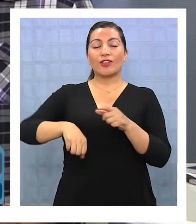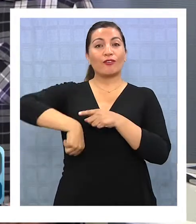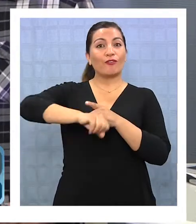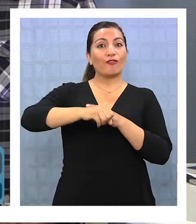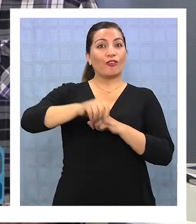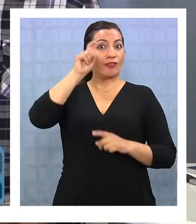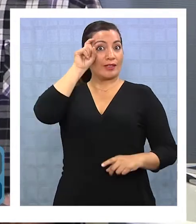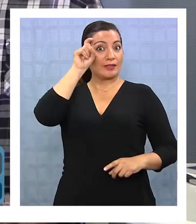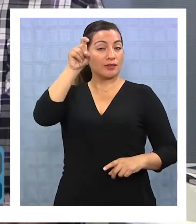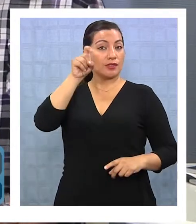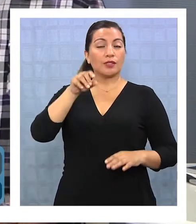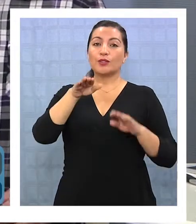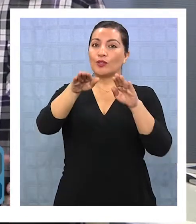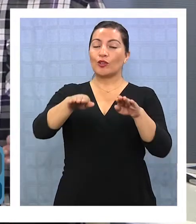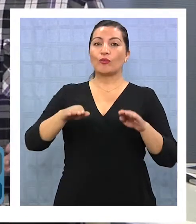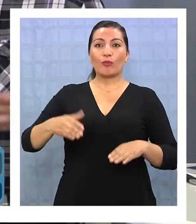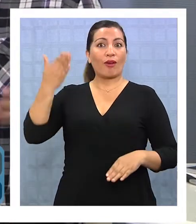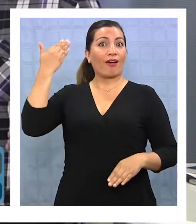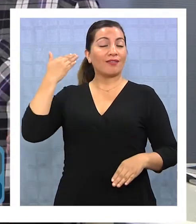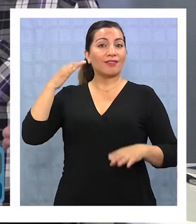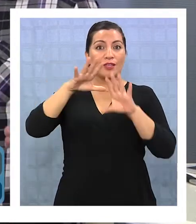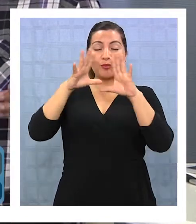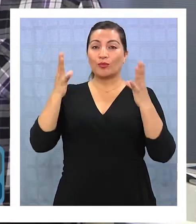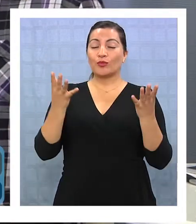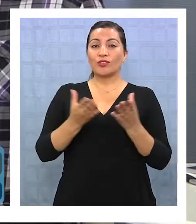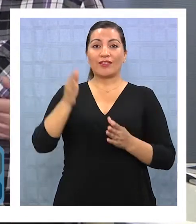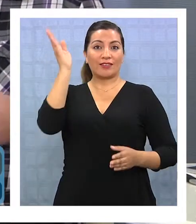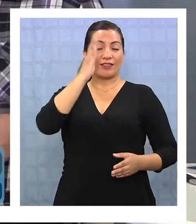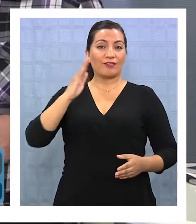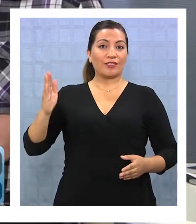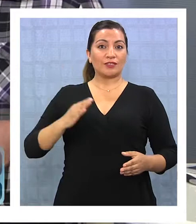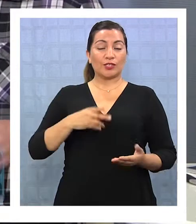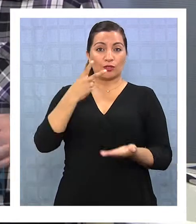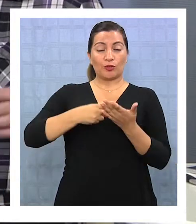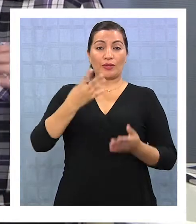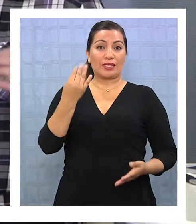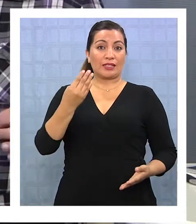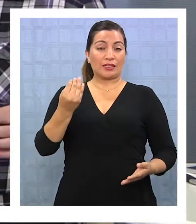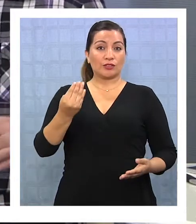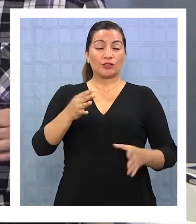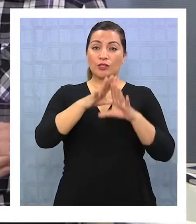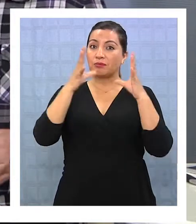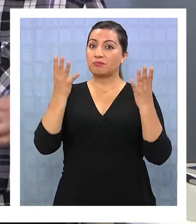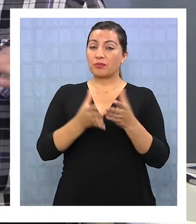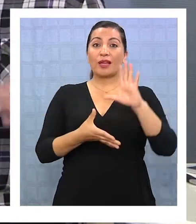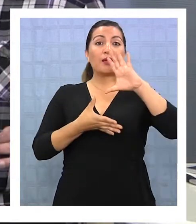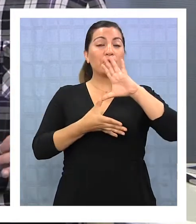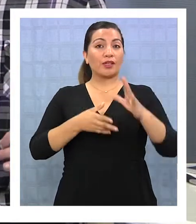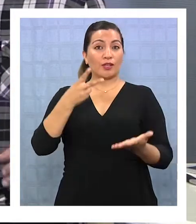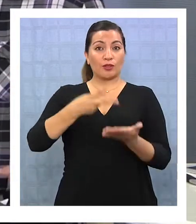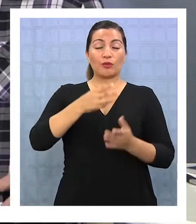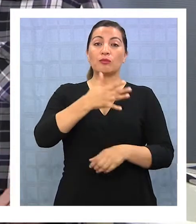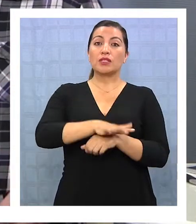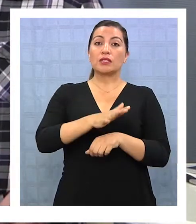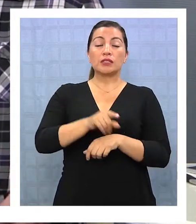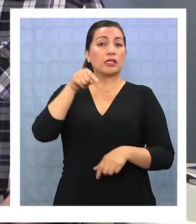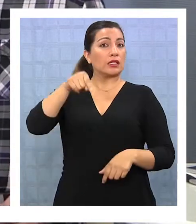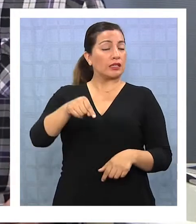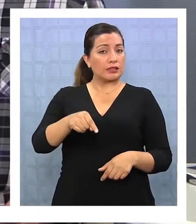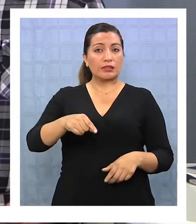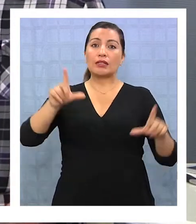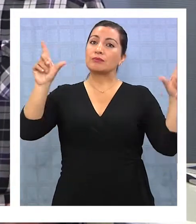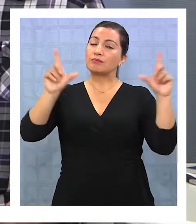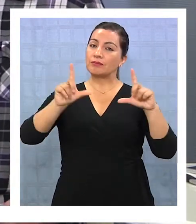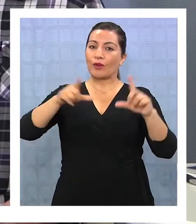del fútbol. Al igual como sucedió con el Mundial de Brasil 2014 y con la Copa América 2015, en esta ocasión nuestro canal